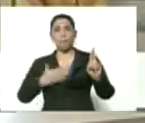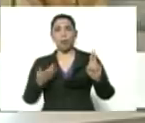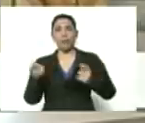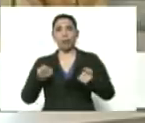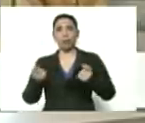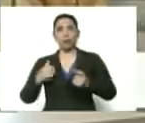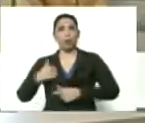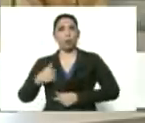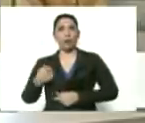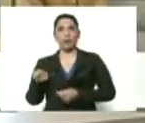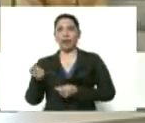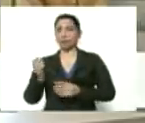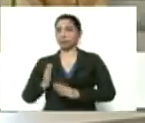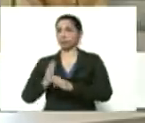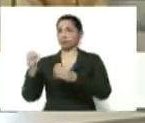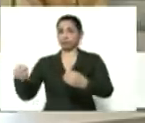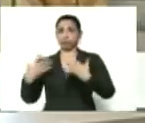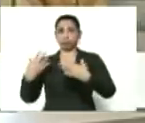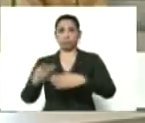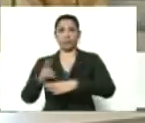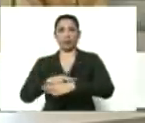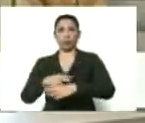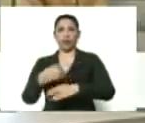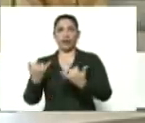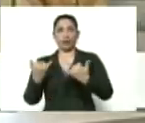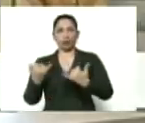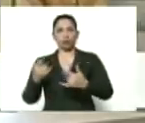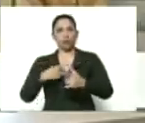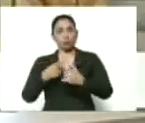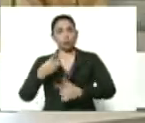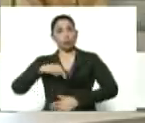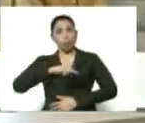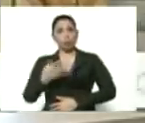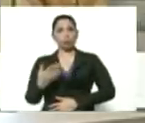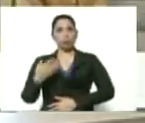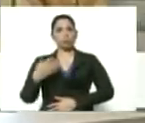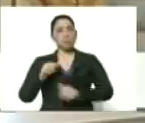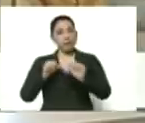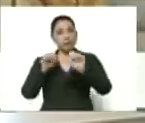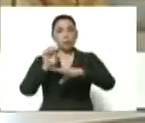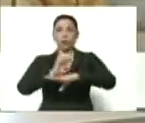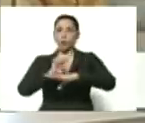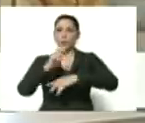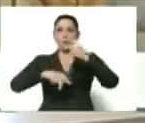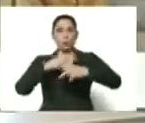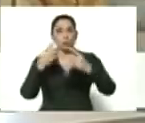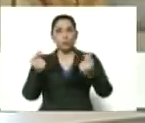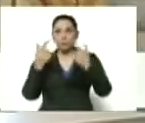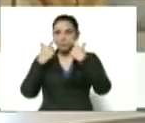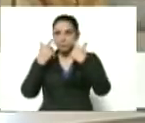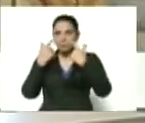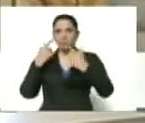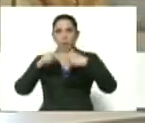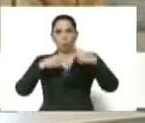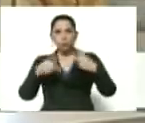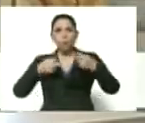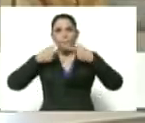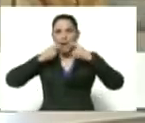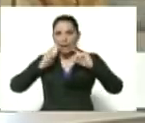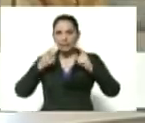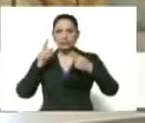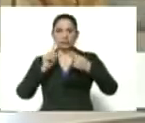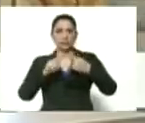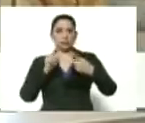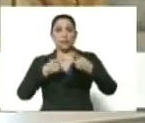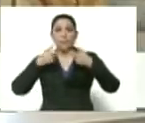surja. Muy peligroso. Ahora, nosotros mantenemos nuestra economía productiva. Pendiente es la producción del maíz amarillo,